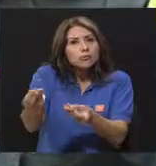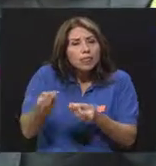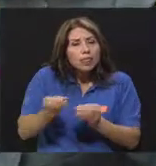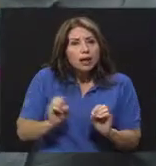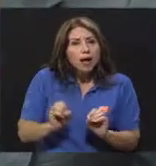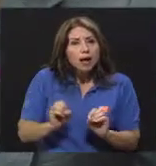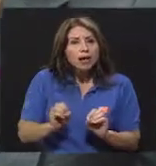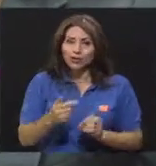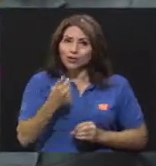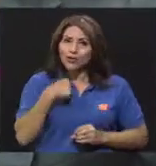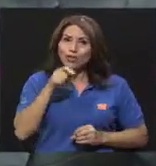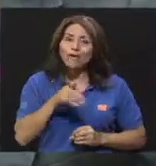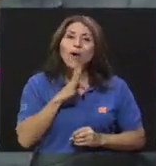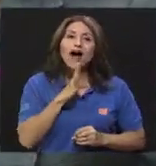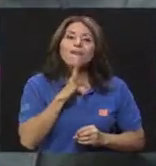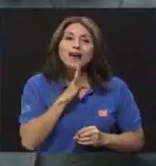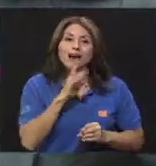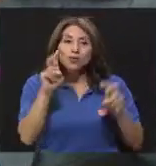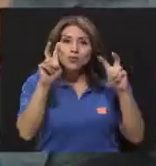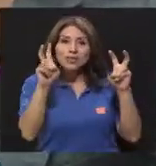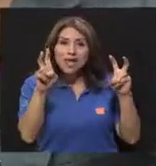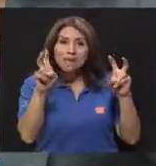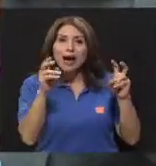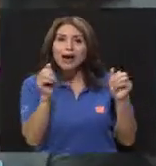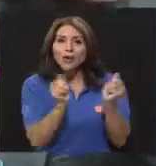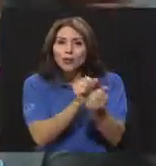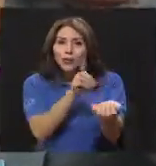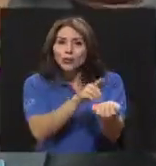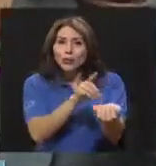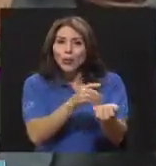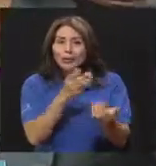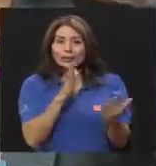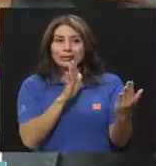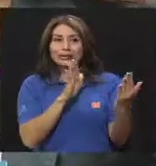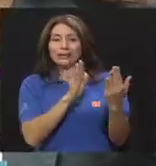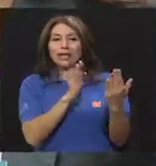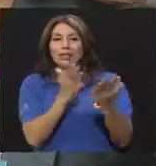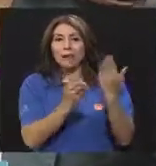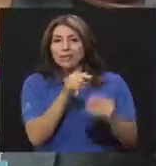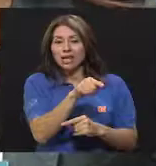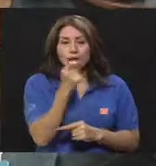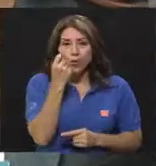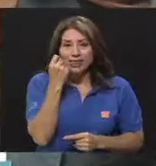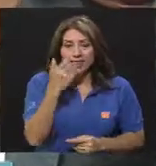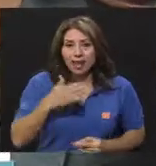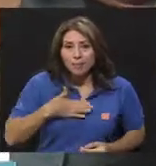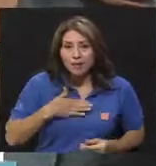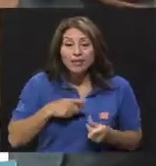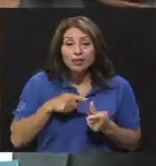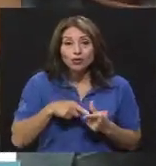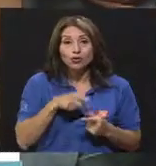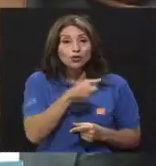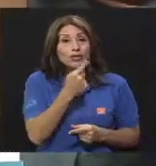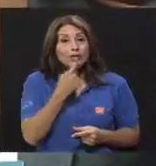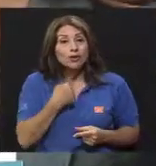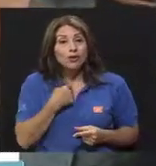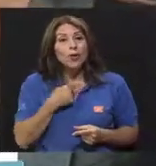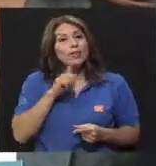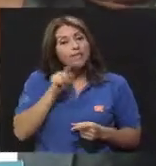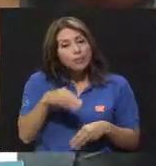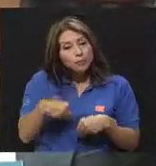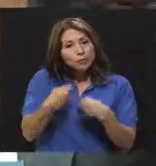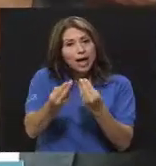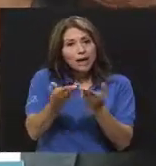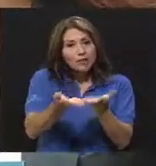tema que es muy privado ante un doctor que tal vez o una doctora que no me va a entender. Son muchas de estas quejas. Y usted nos acaba de decir, dales esas herramientas.